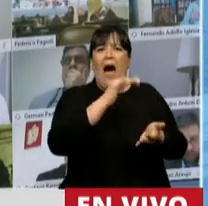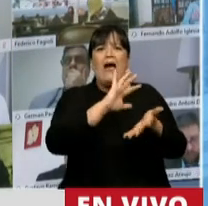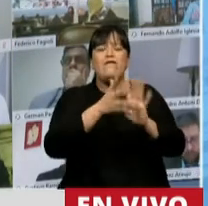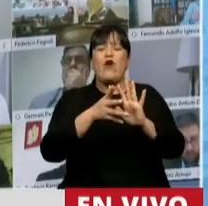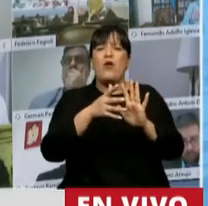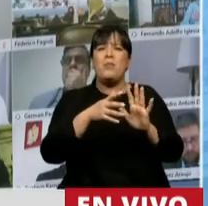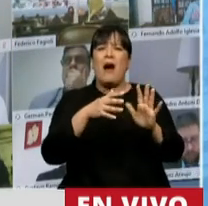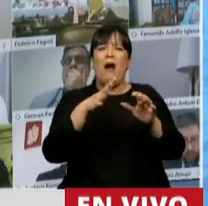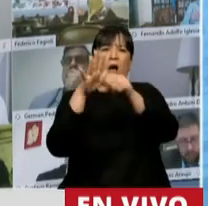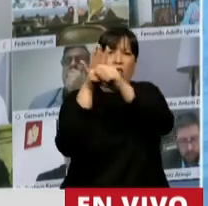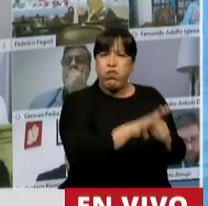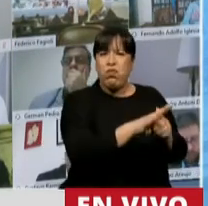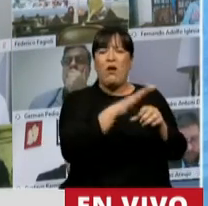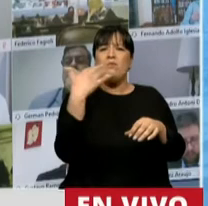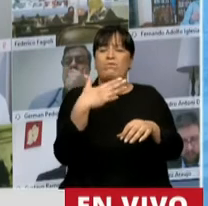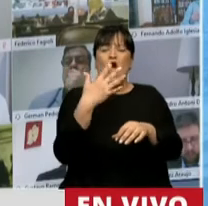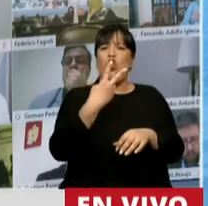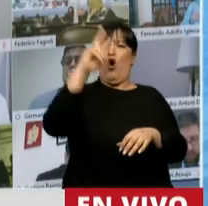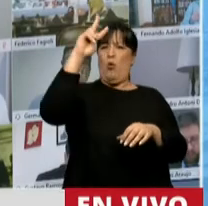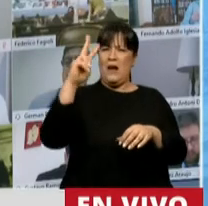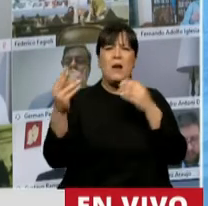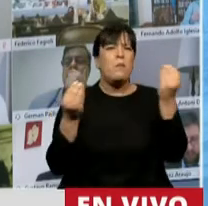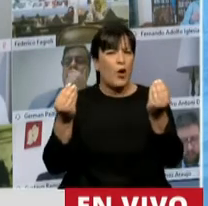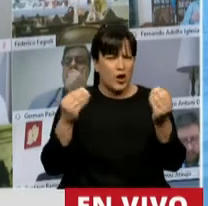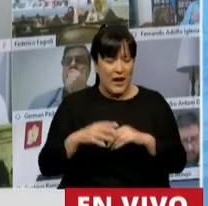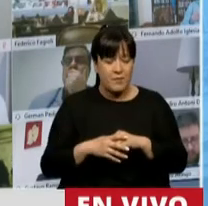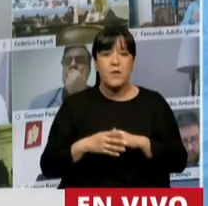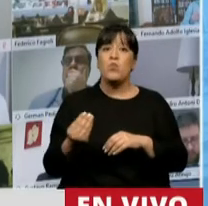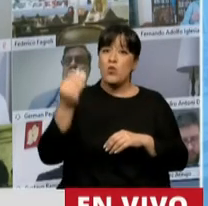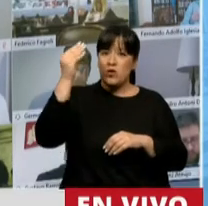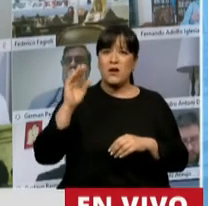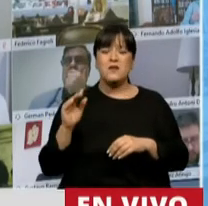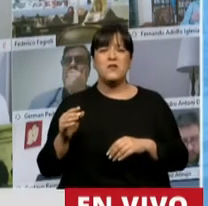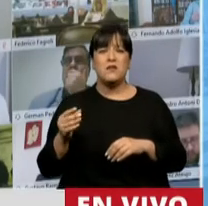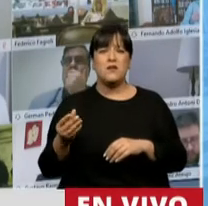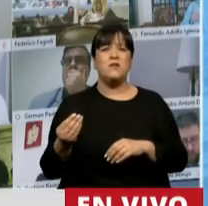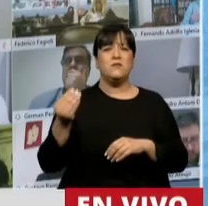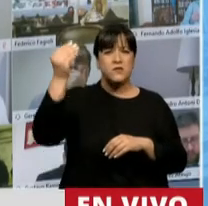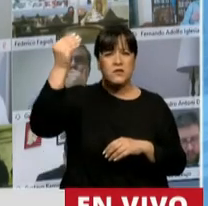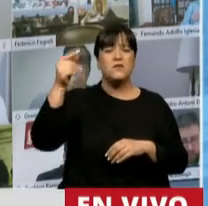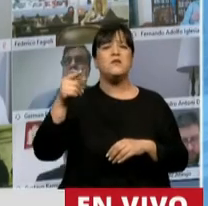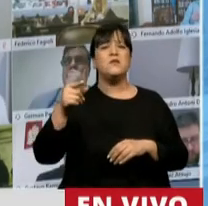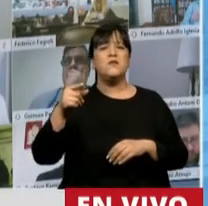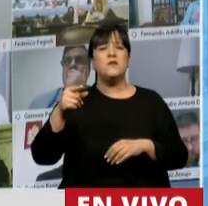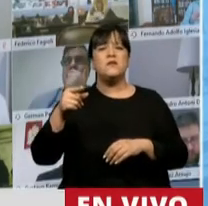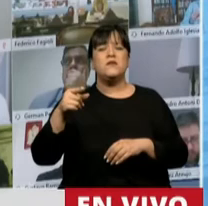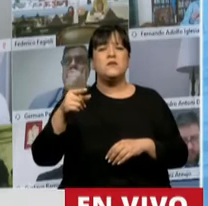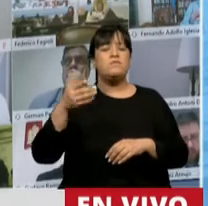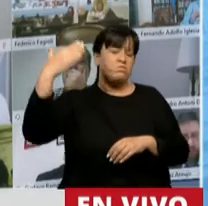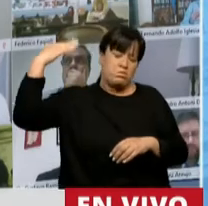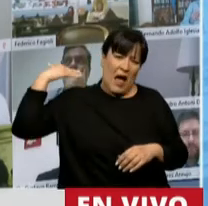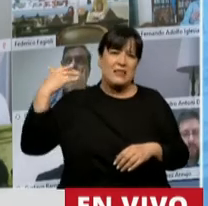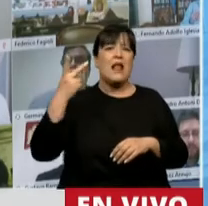sobreendeudamiento. ¿Por qué? Porque muchas veces el Estado, como en este caso la ANSES allá por el año 2017,